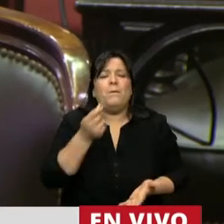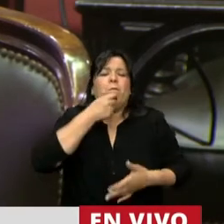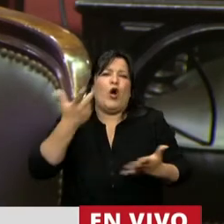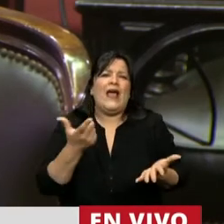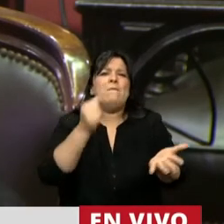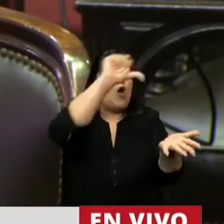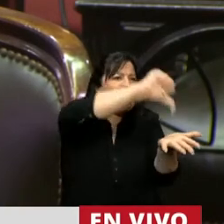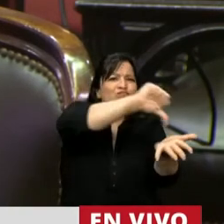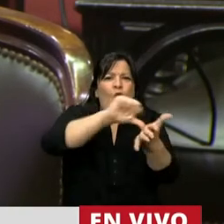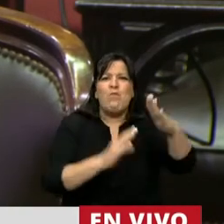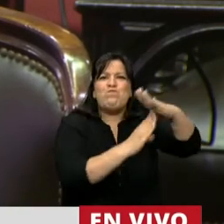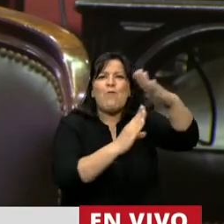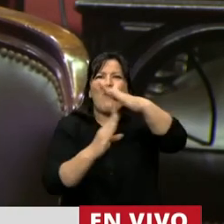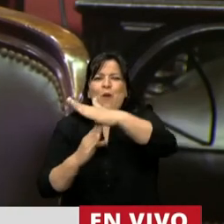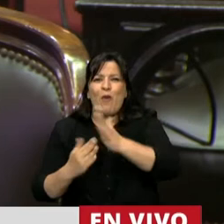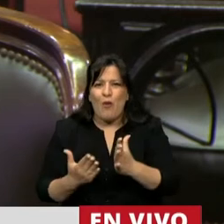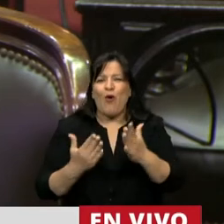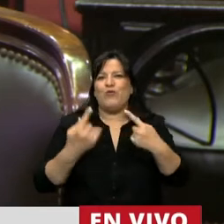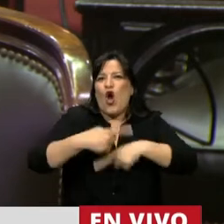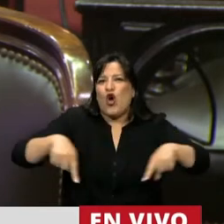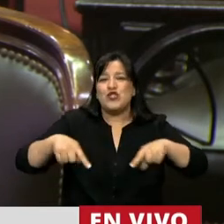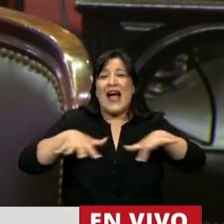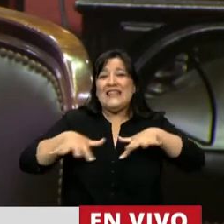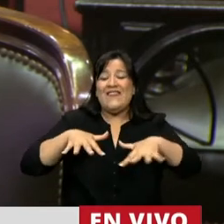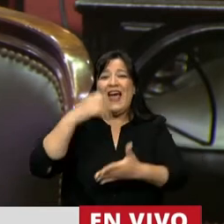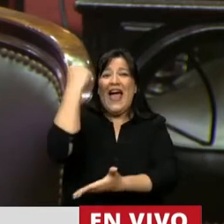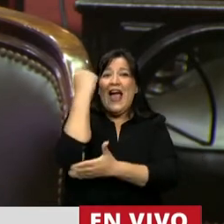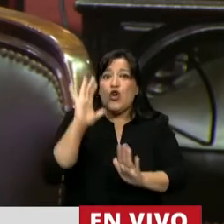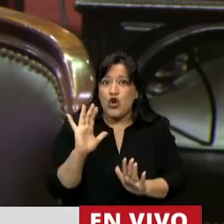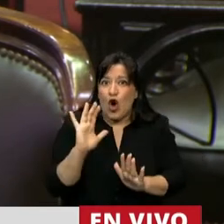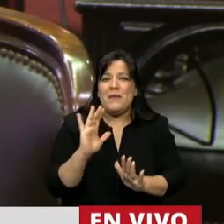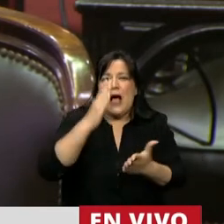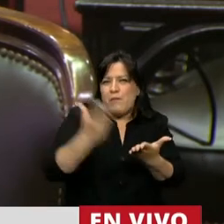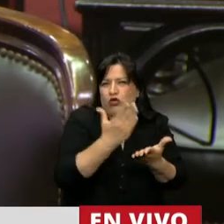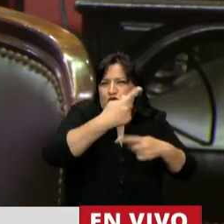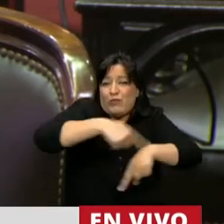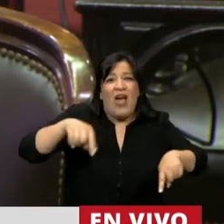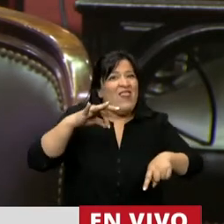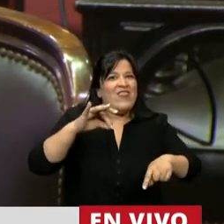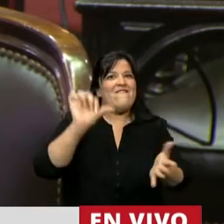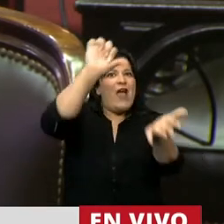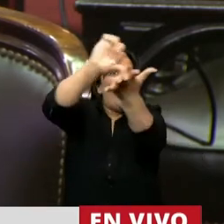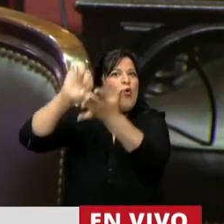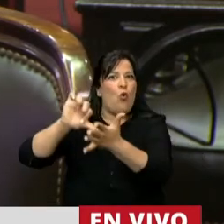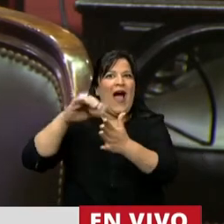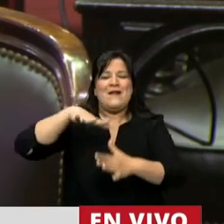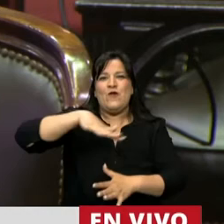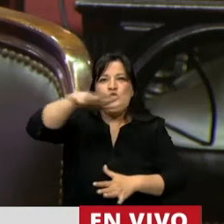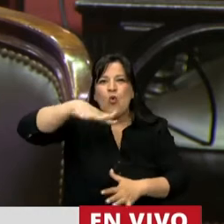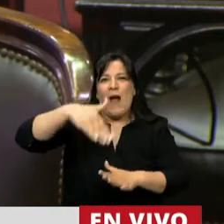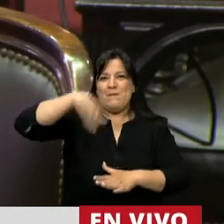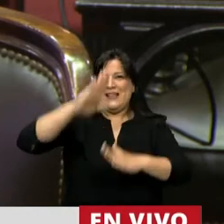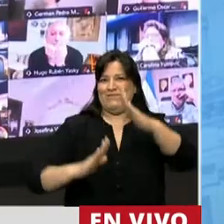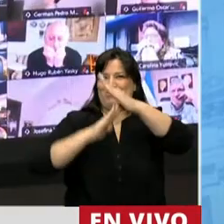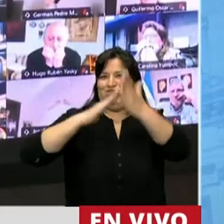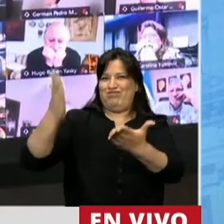sedes de los lugares, de las actividades económicas deberían estar en los lugares centrales donde esas actividades económicas